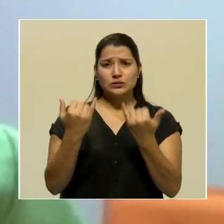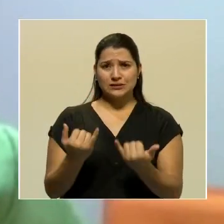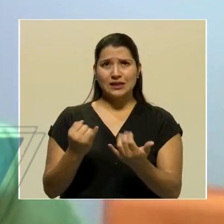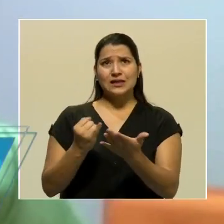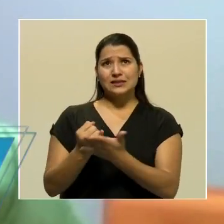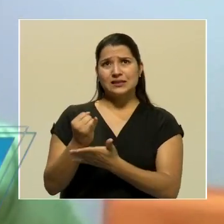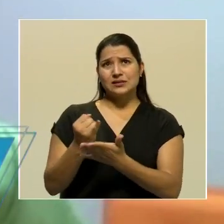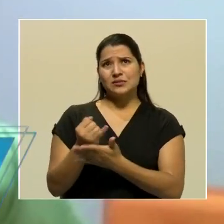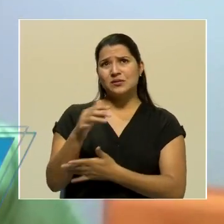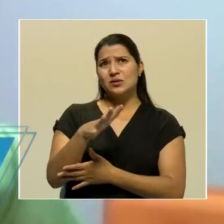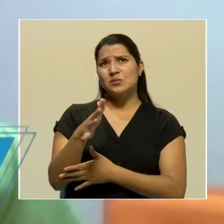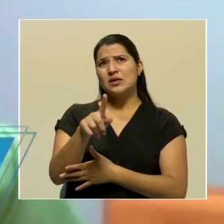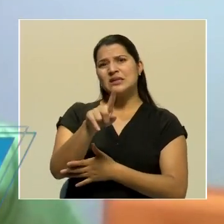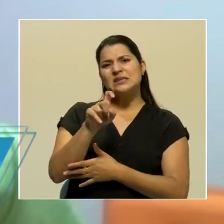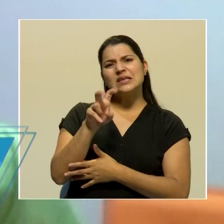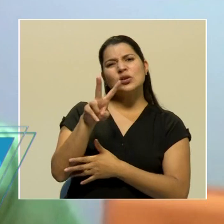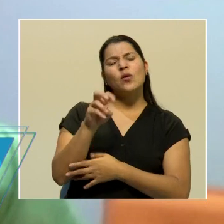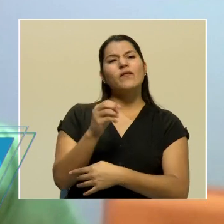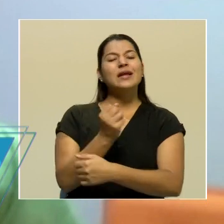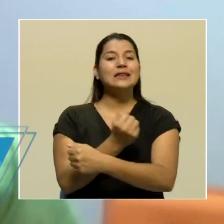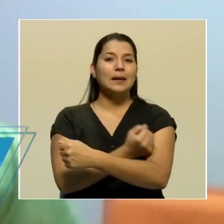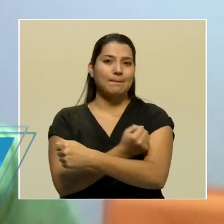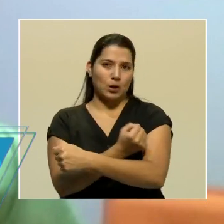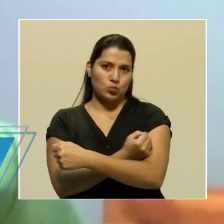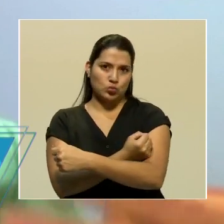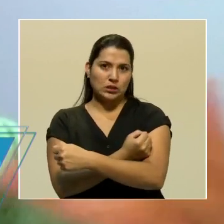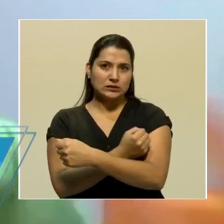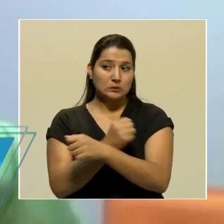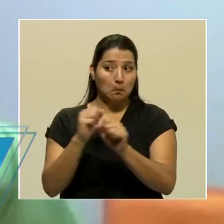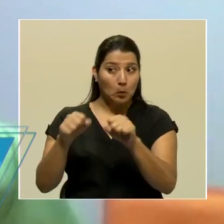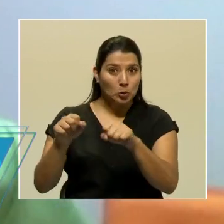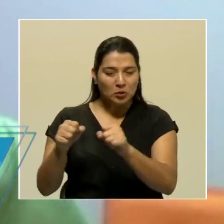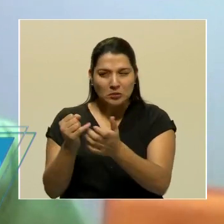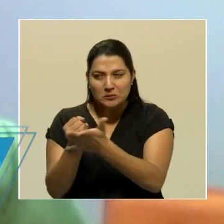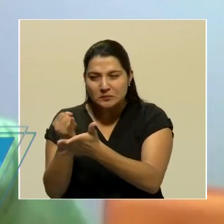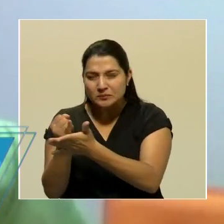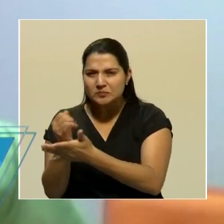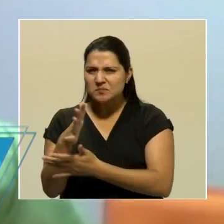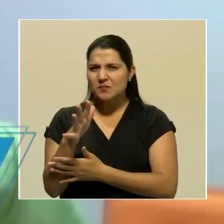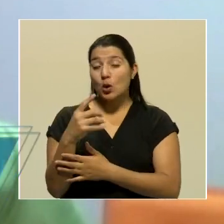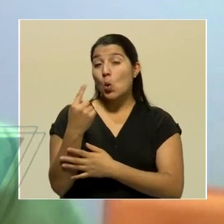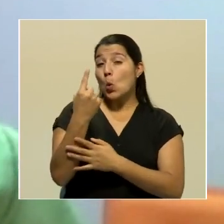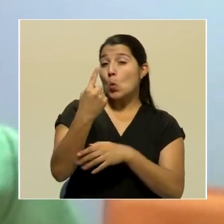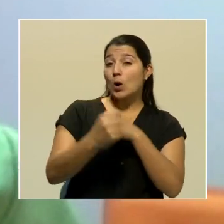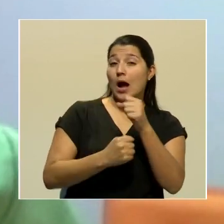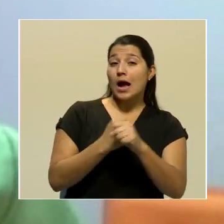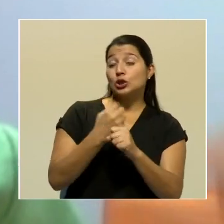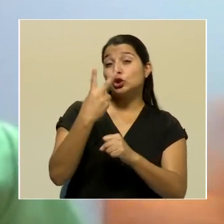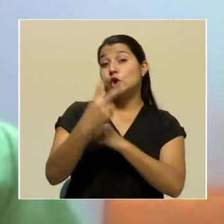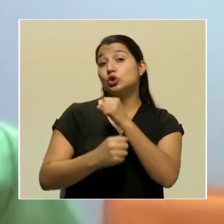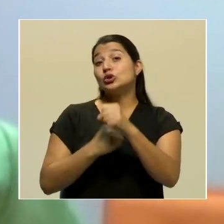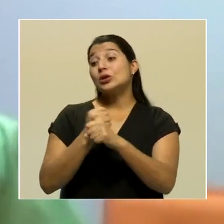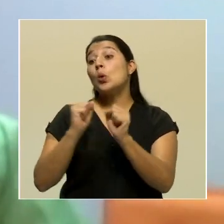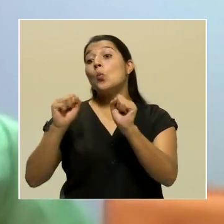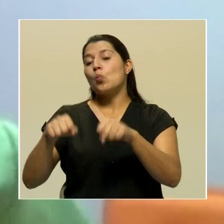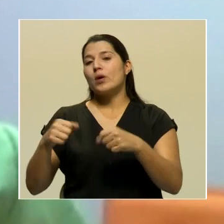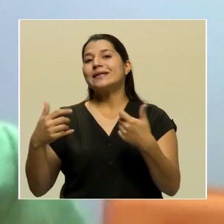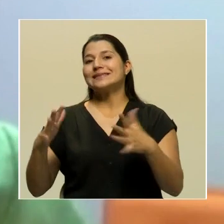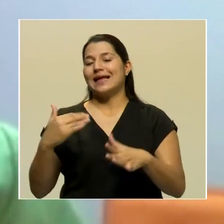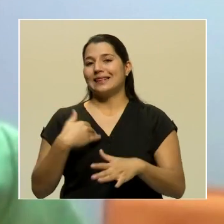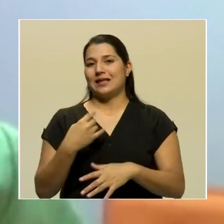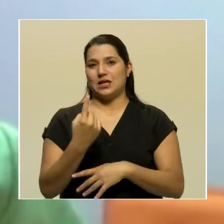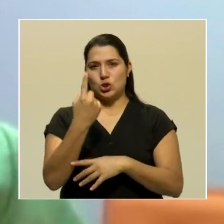aproximadamente 120 vacunas candidatas. Se espera que en uno o dos años se tenga una. Sin embargo, hay